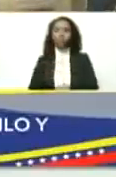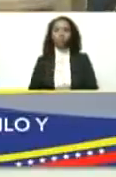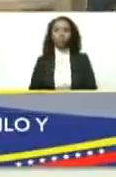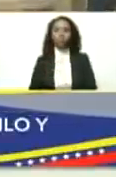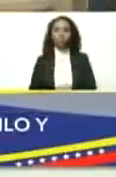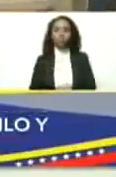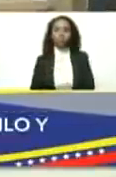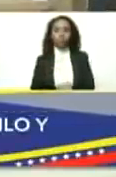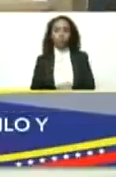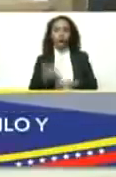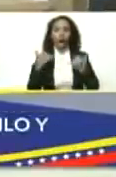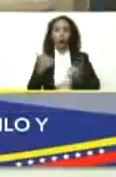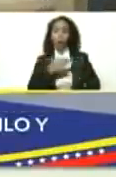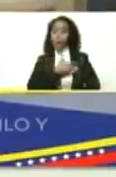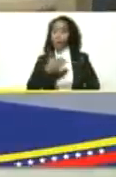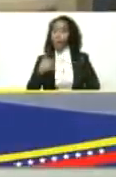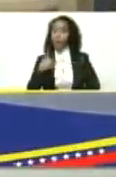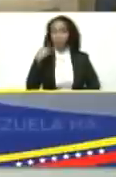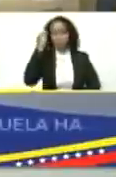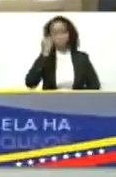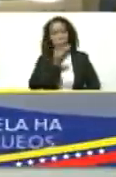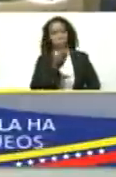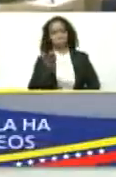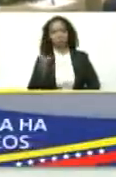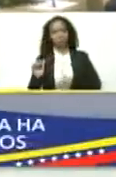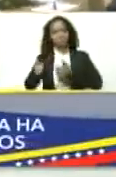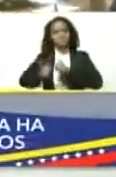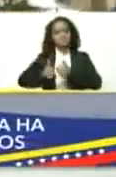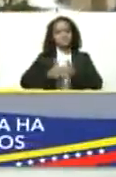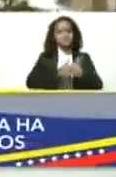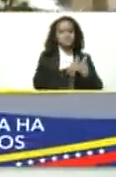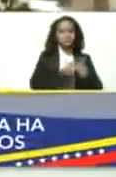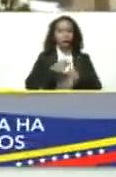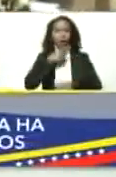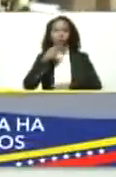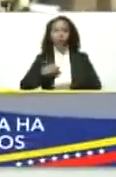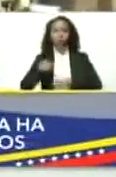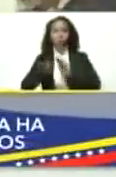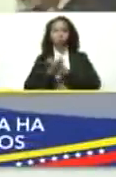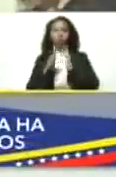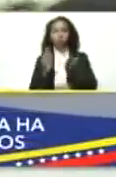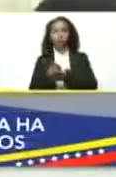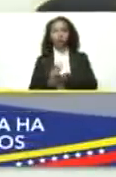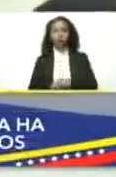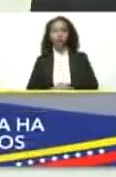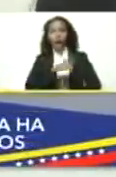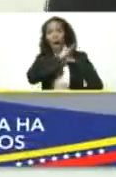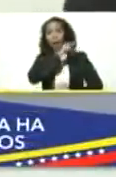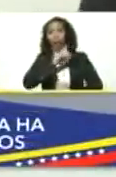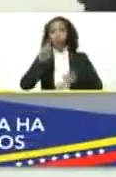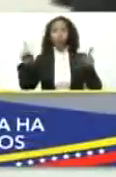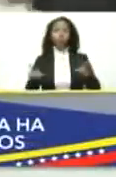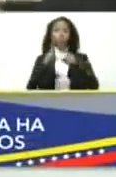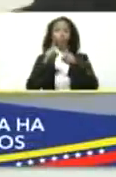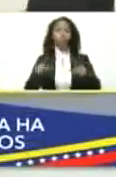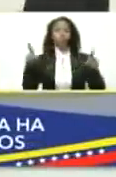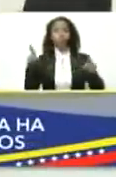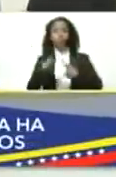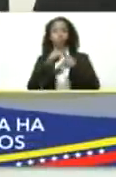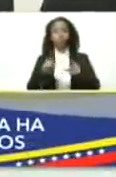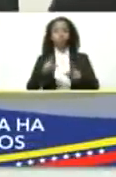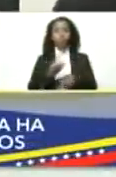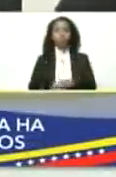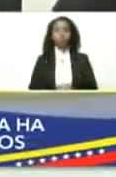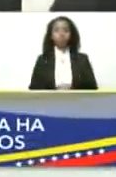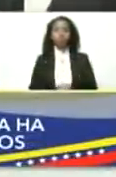Ahora quieren, bueno, imagínense ustedes, persiguen a los rusos en el mundo. El director de una orquesta filarmónica,